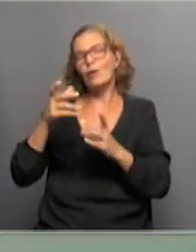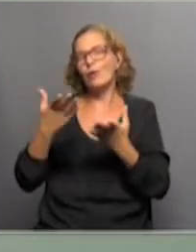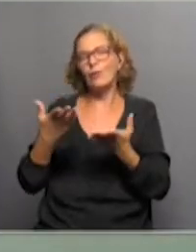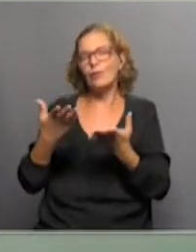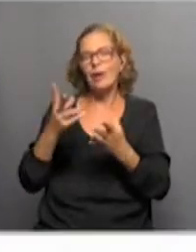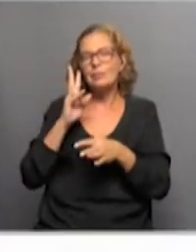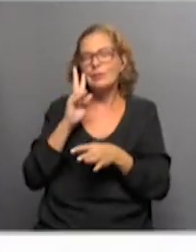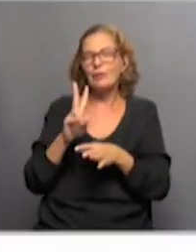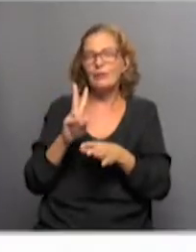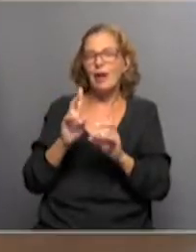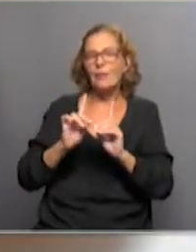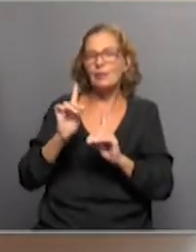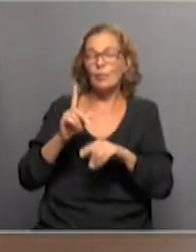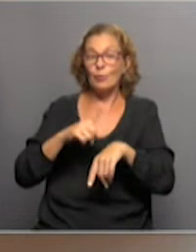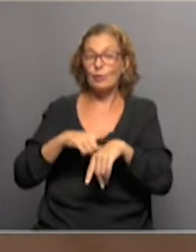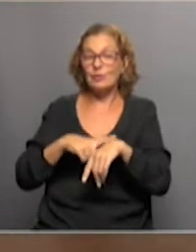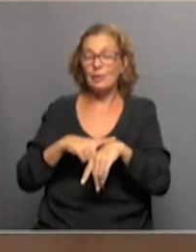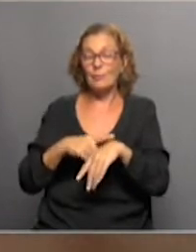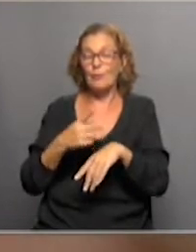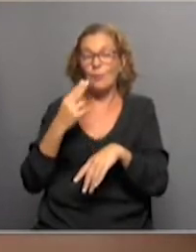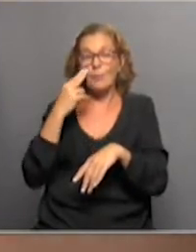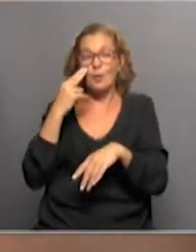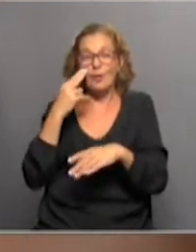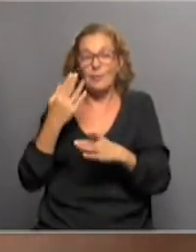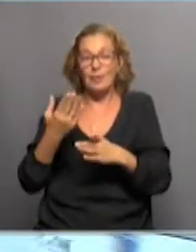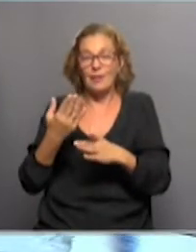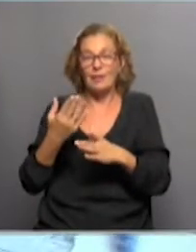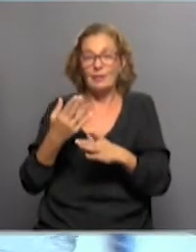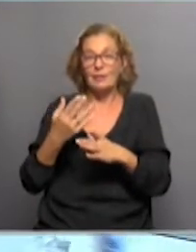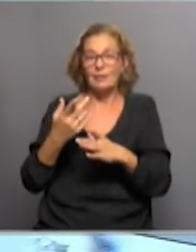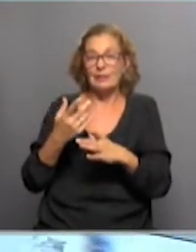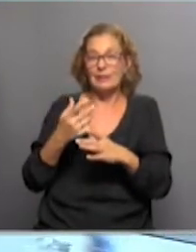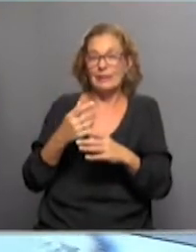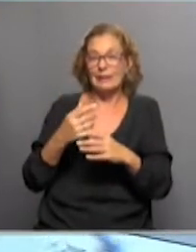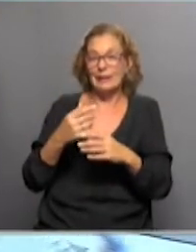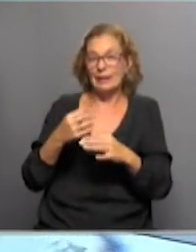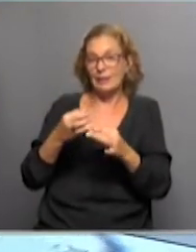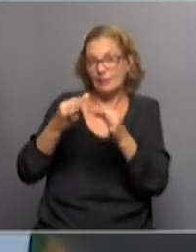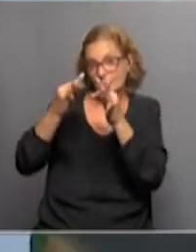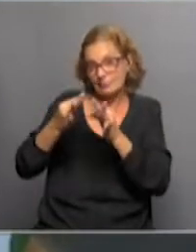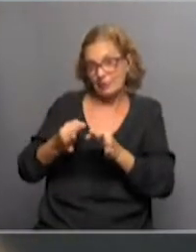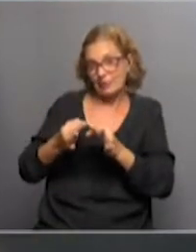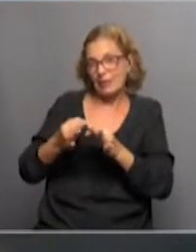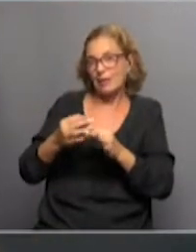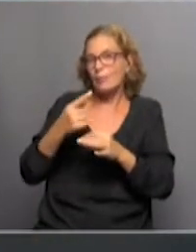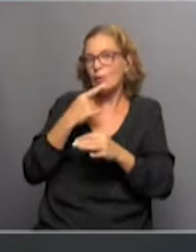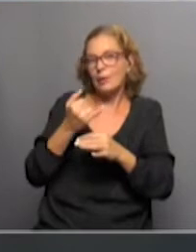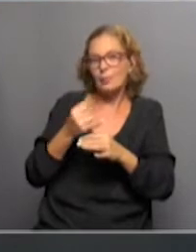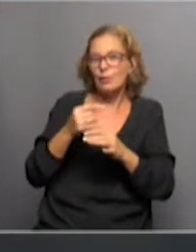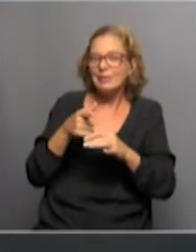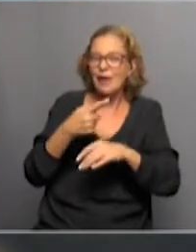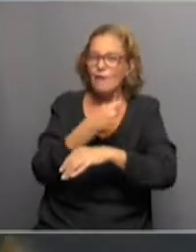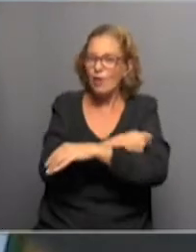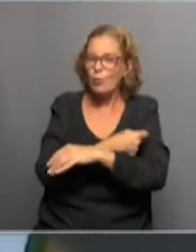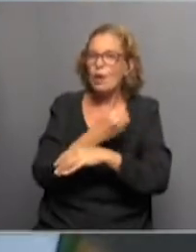que ver con los tiempos en los cuales se calculó la eficacia y la inmunogenicidad de estas